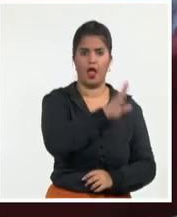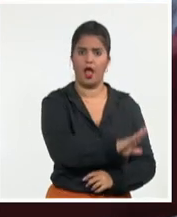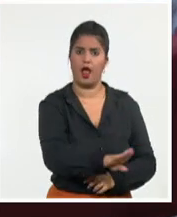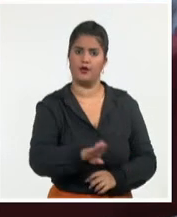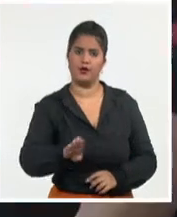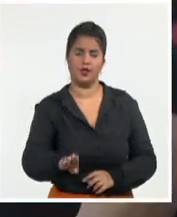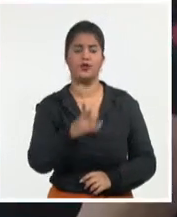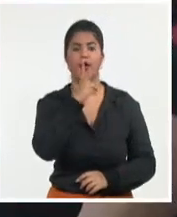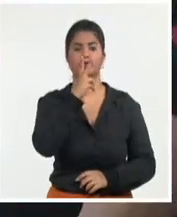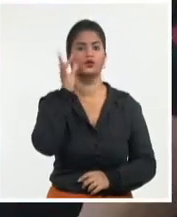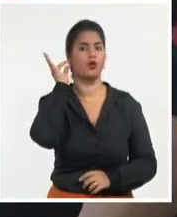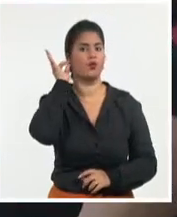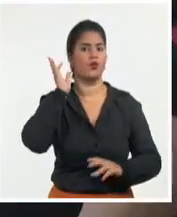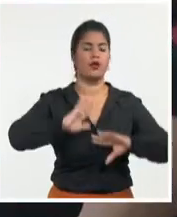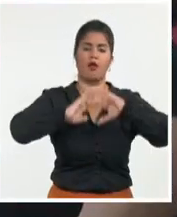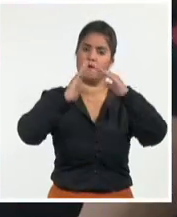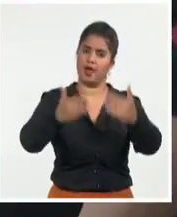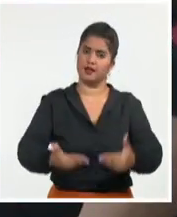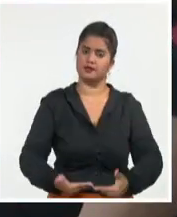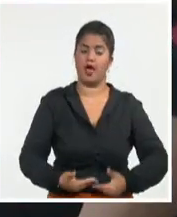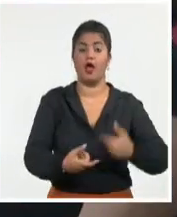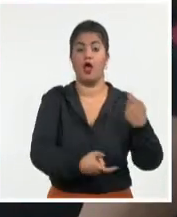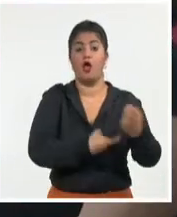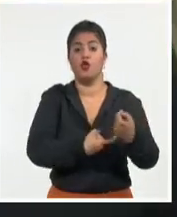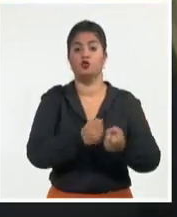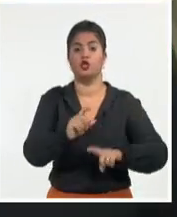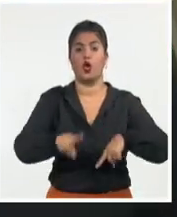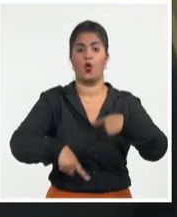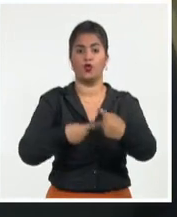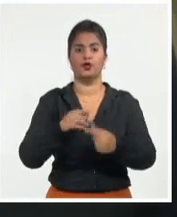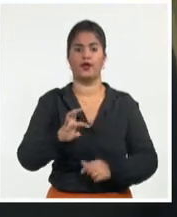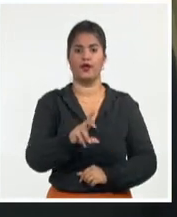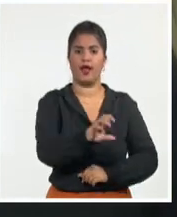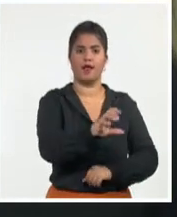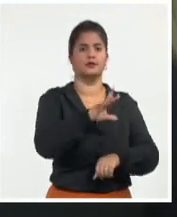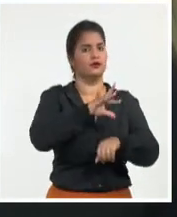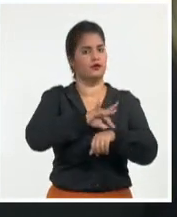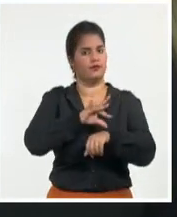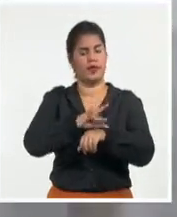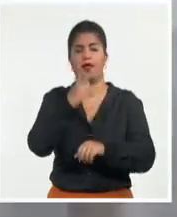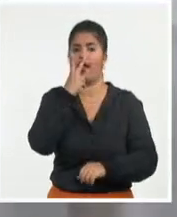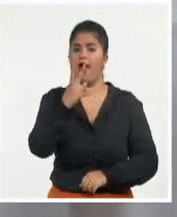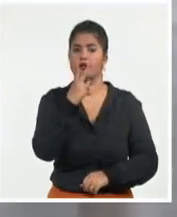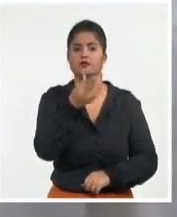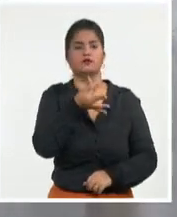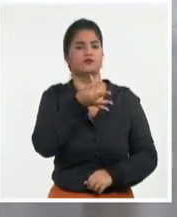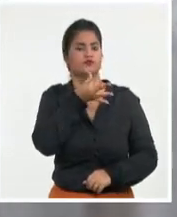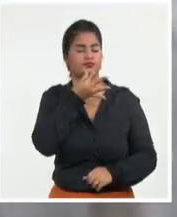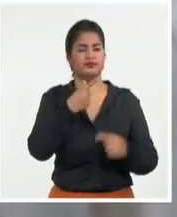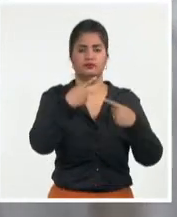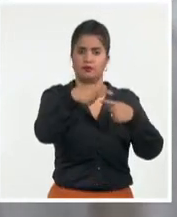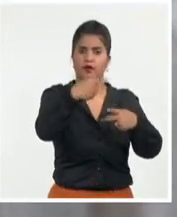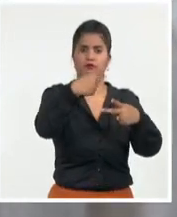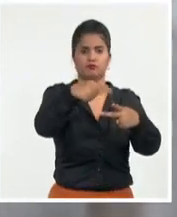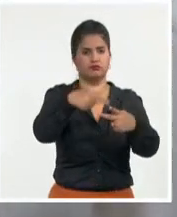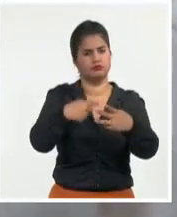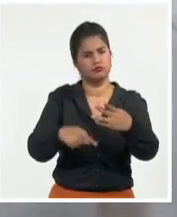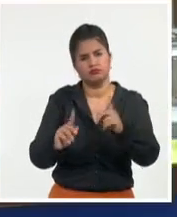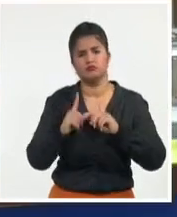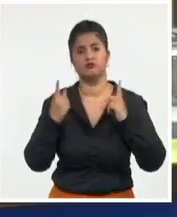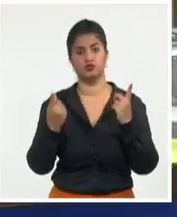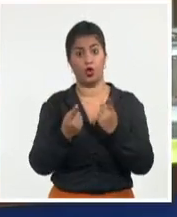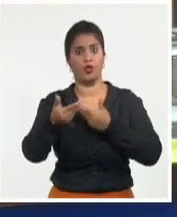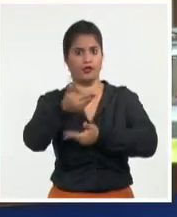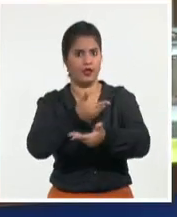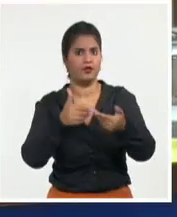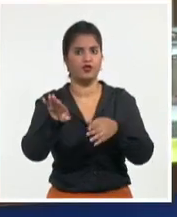contra el cáncer, infecciones respiratorias agudas, atención a niños, embarazadas y al adulto mayor. Y claro, en aquellos que fueron